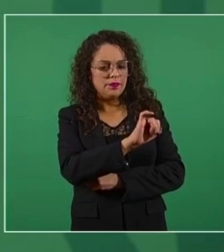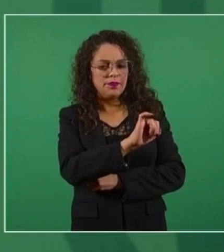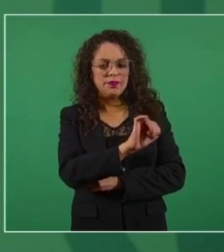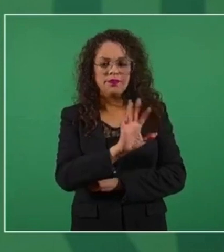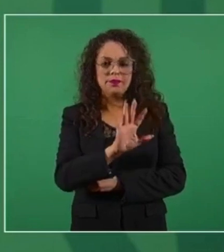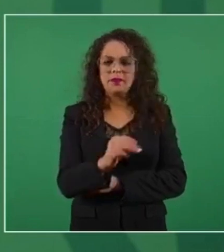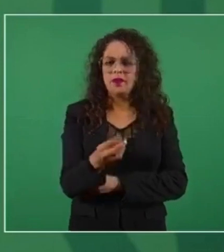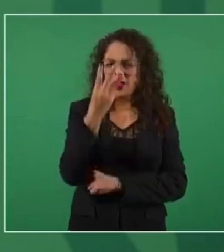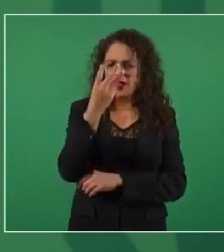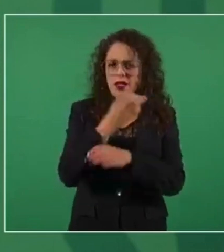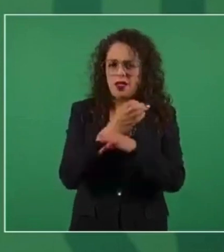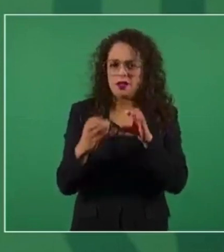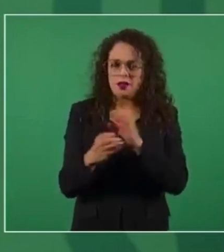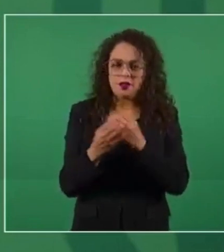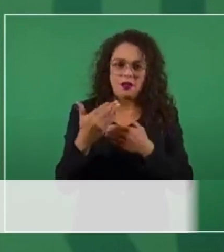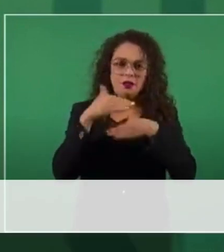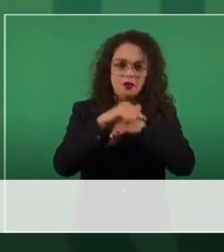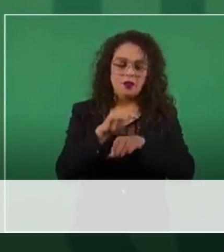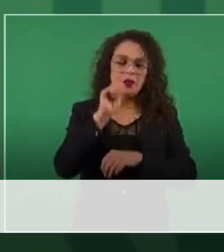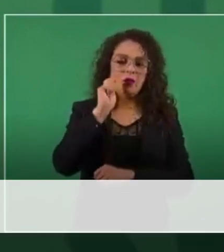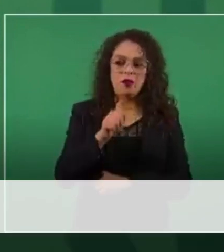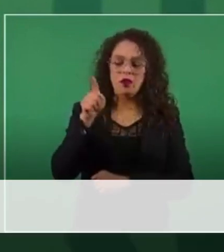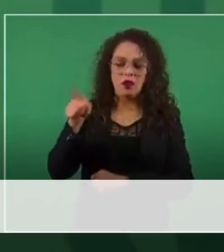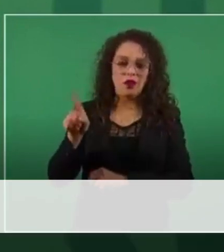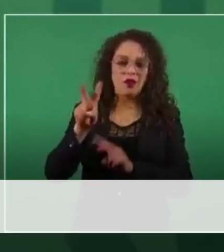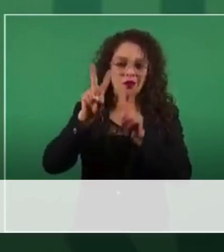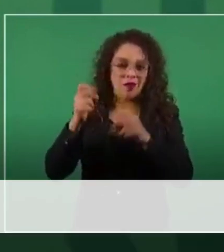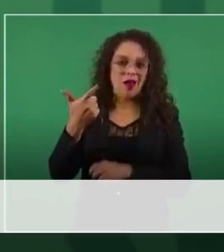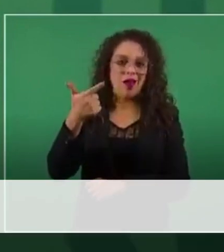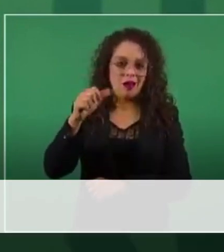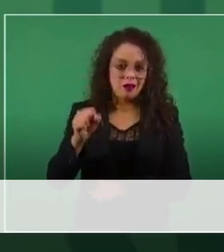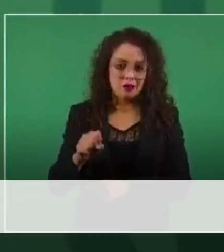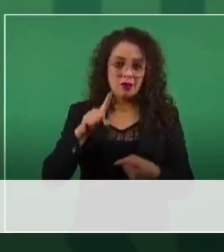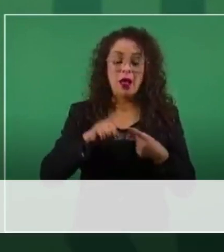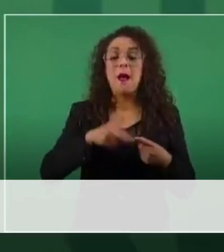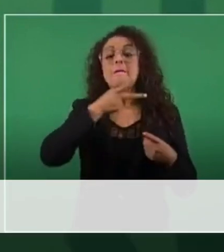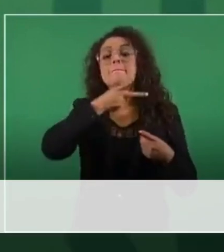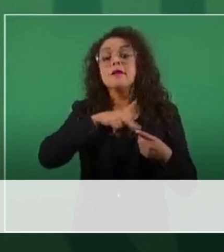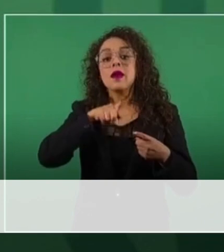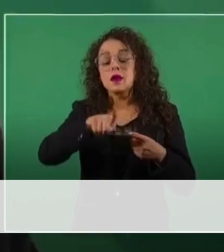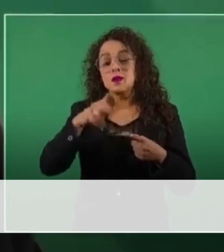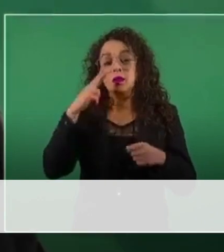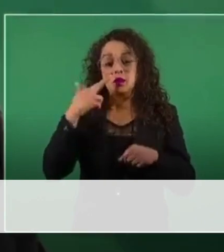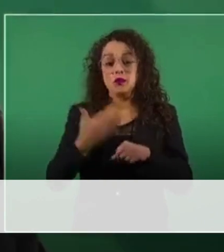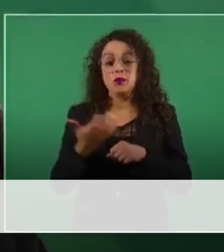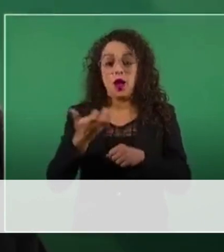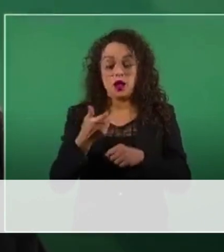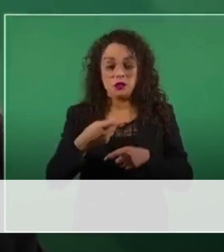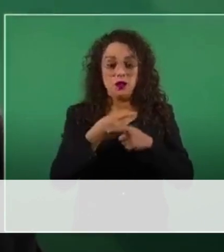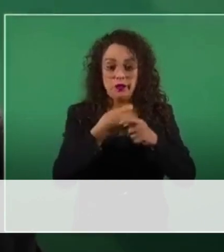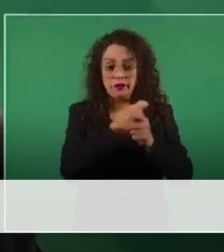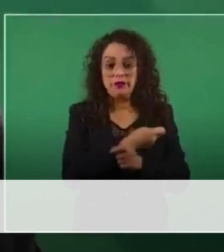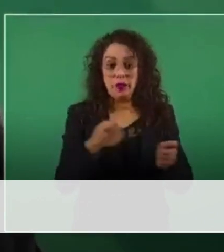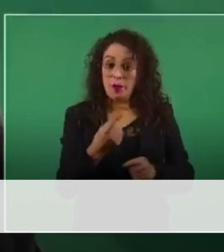o tres. Uno es Pemex, que abastece, pero ya no es el único.